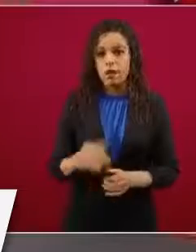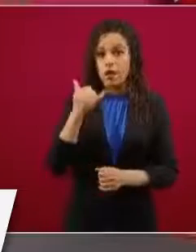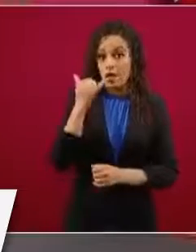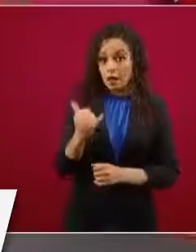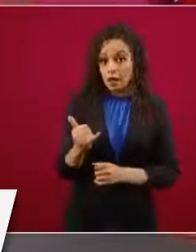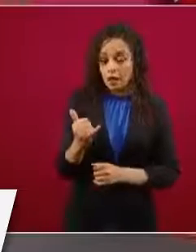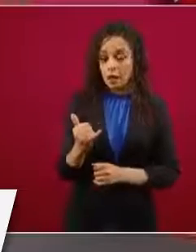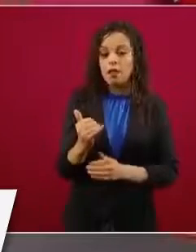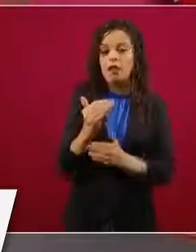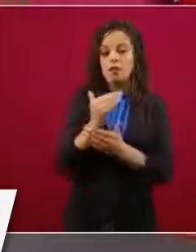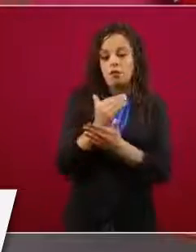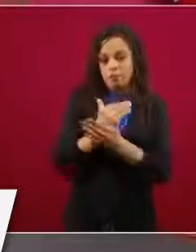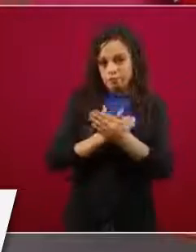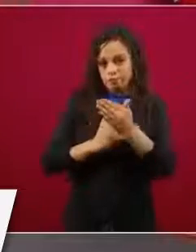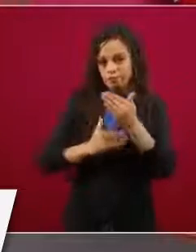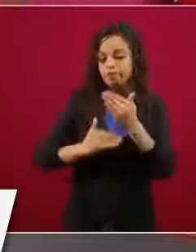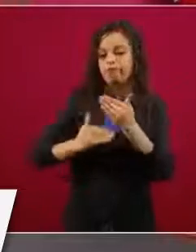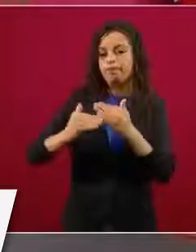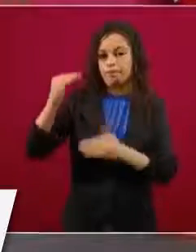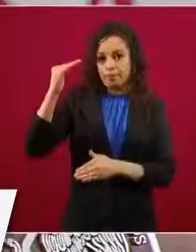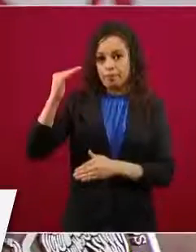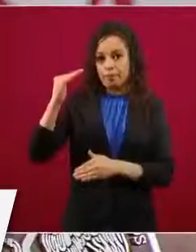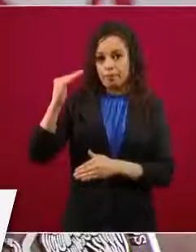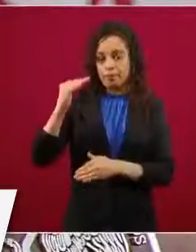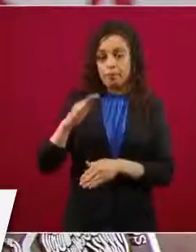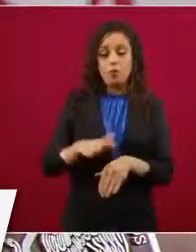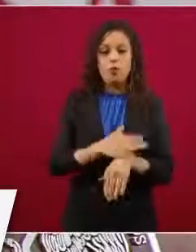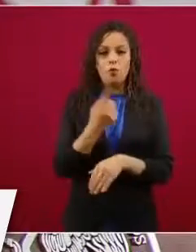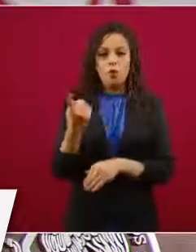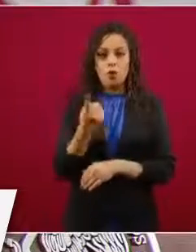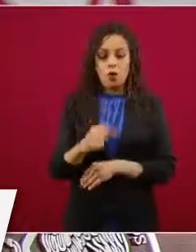esta capacidad que tenemos el día de hoy,